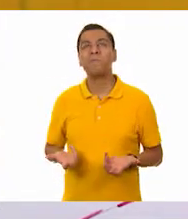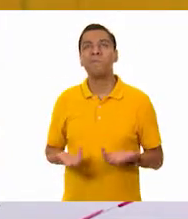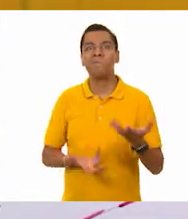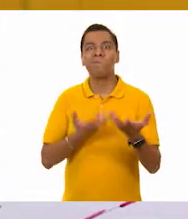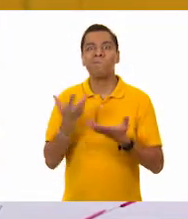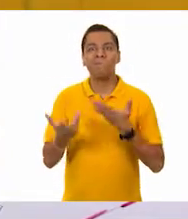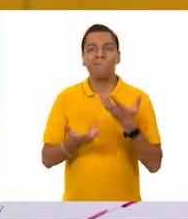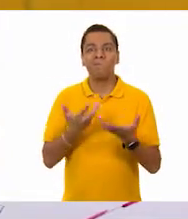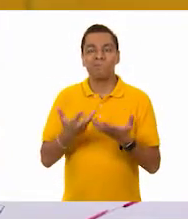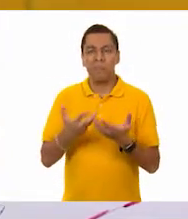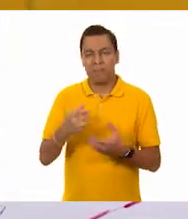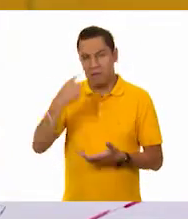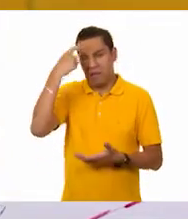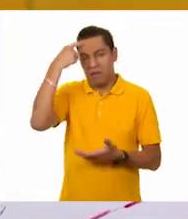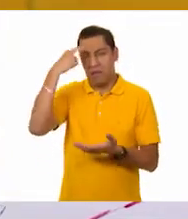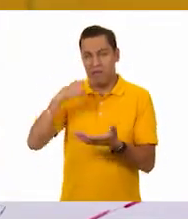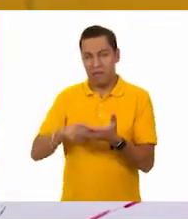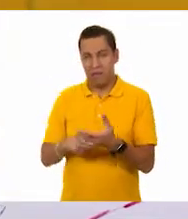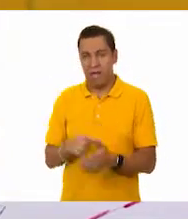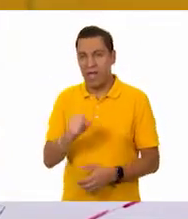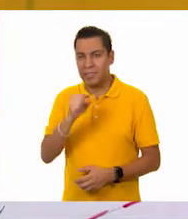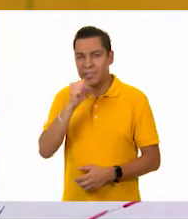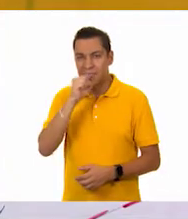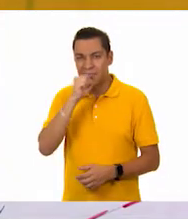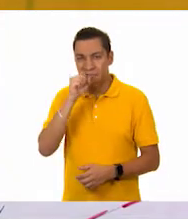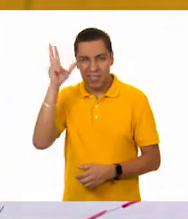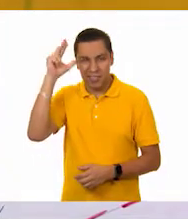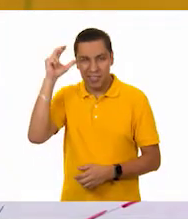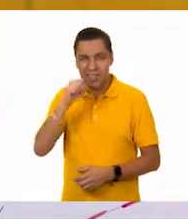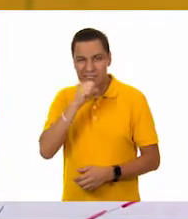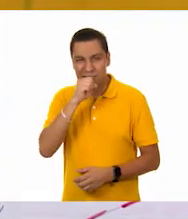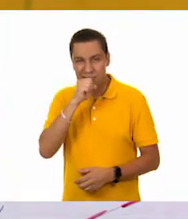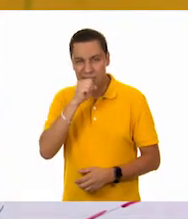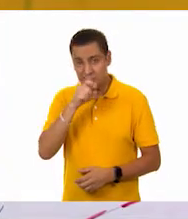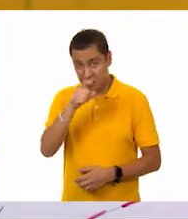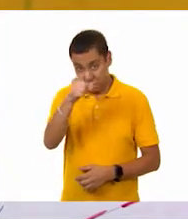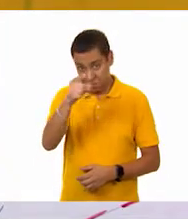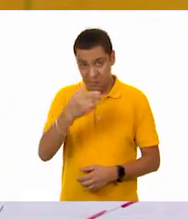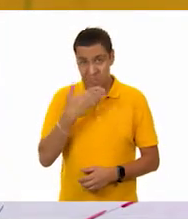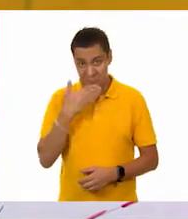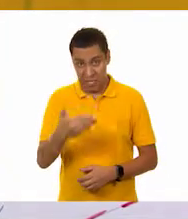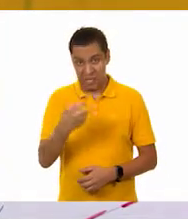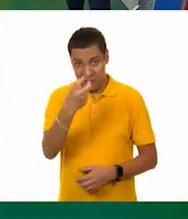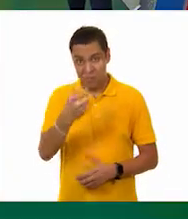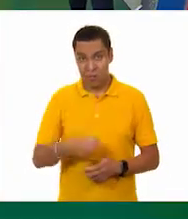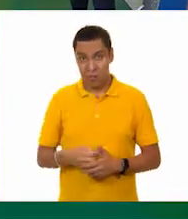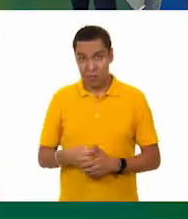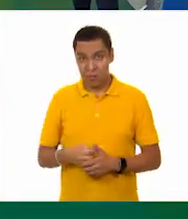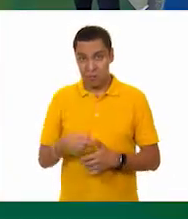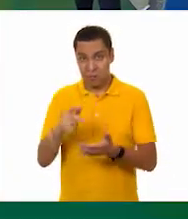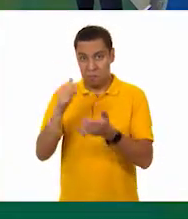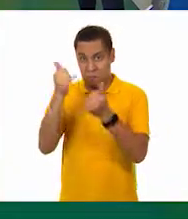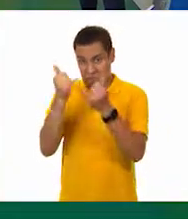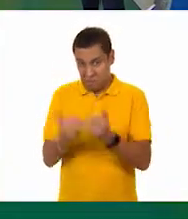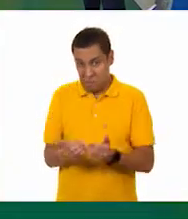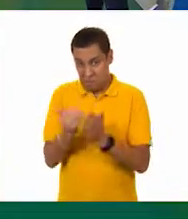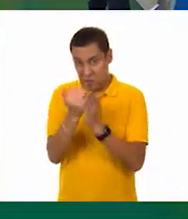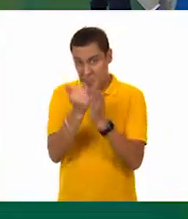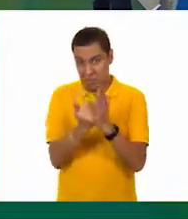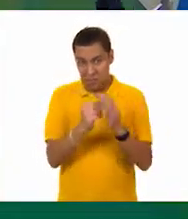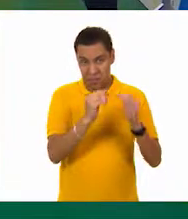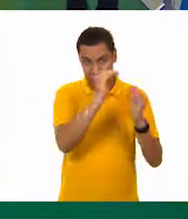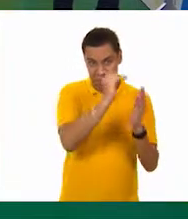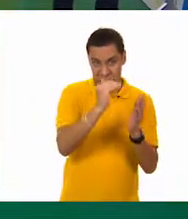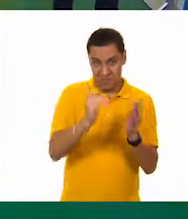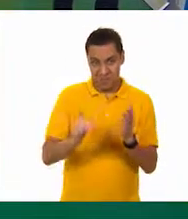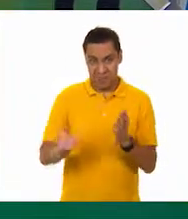idea, Tino. Me parece correcto la zanahoria. ¿Ustedes en casa qué opinan? ¿Está bien la zanahoria? Sí. ¿Sí? Ah, muy